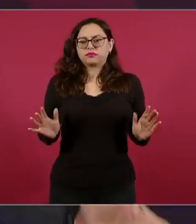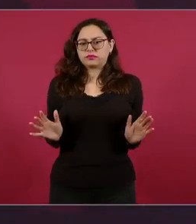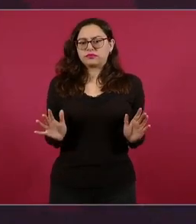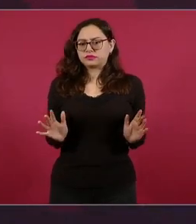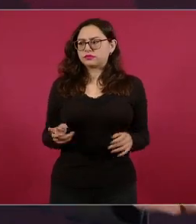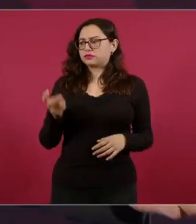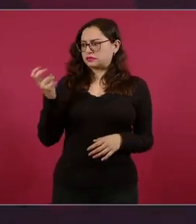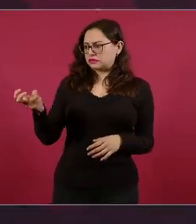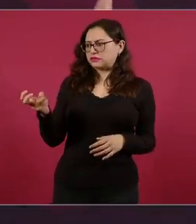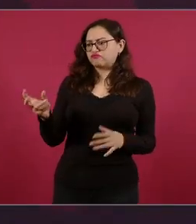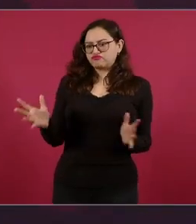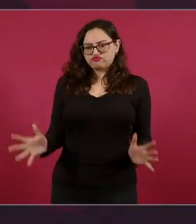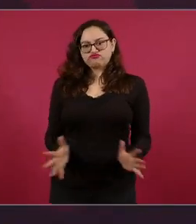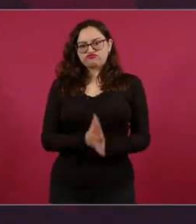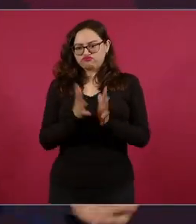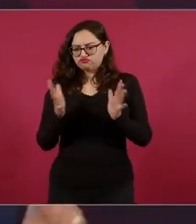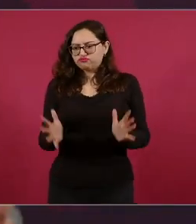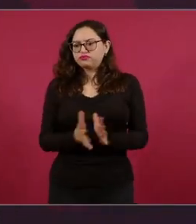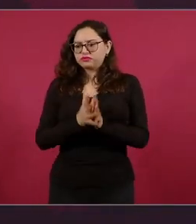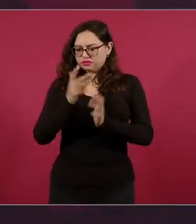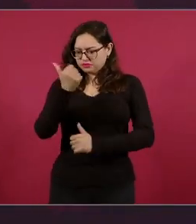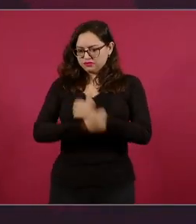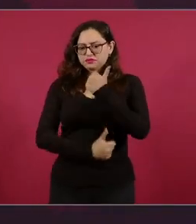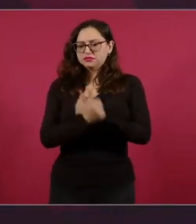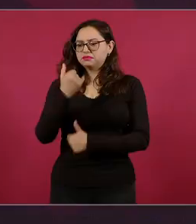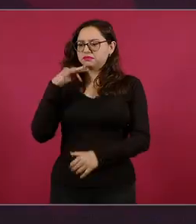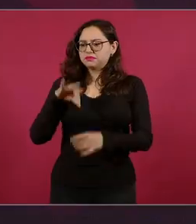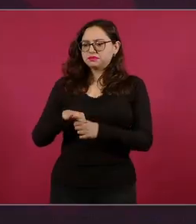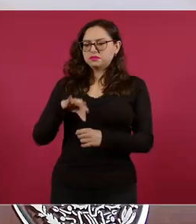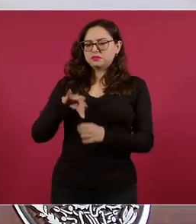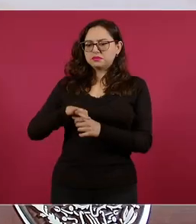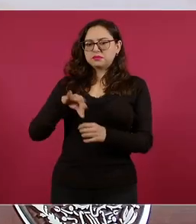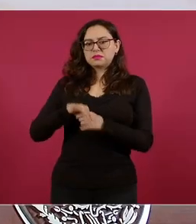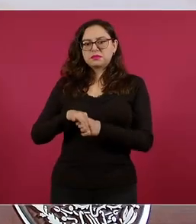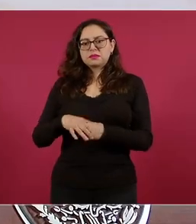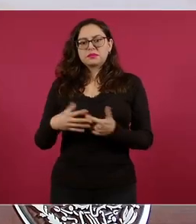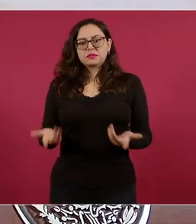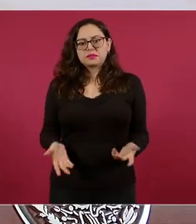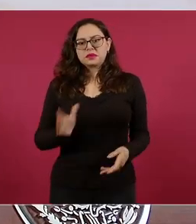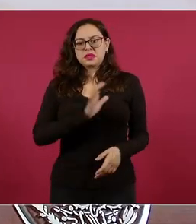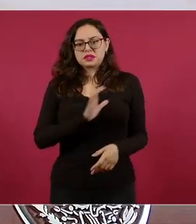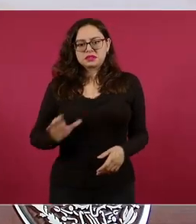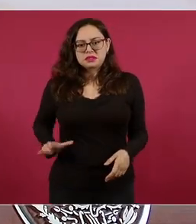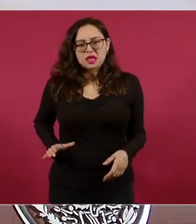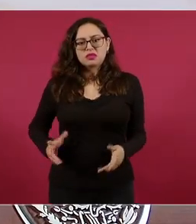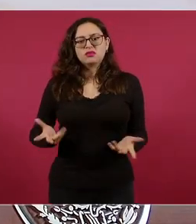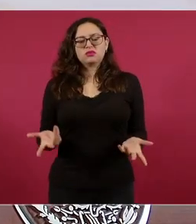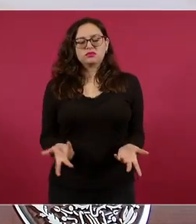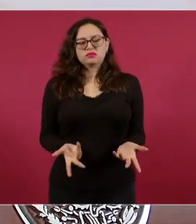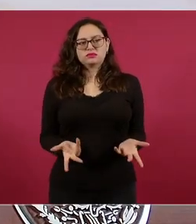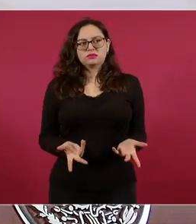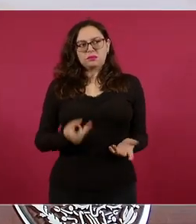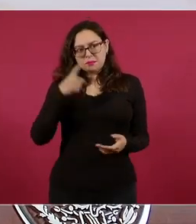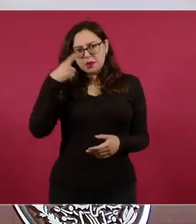que participen como candidatas, como candidatos.